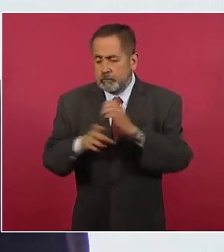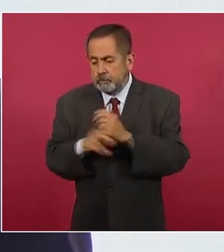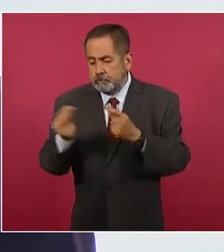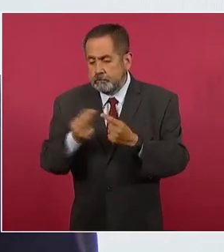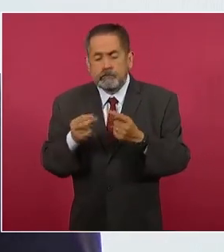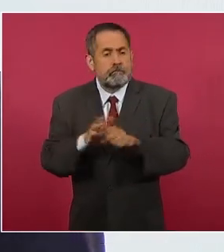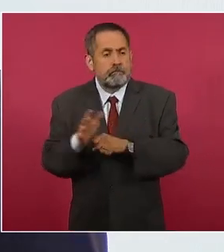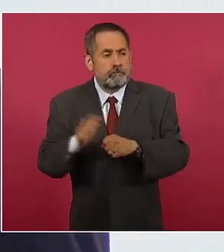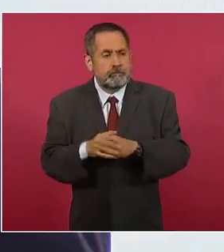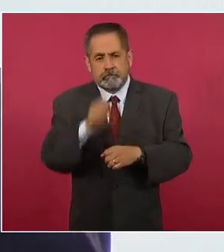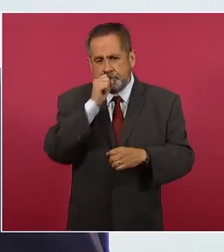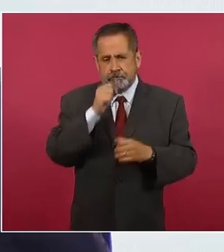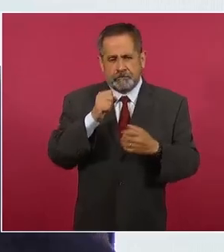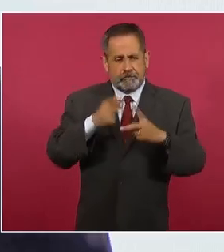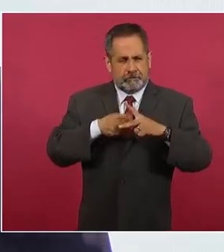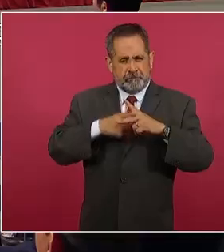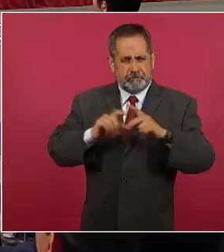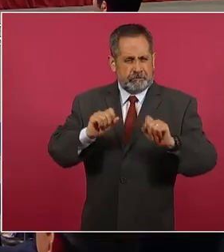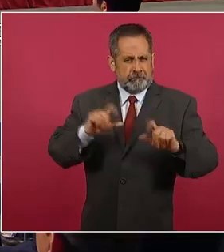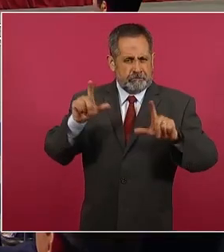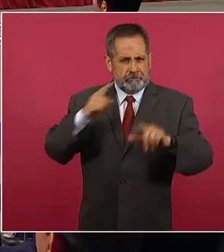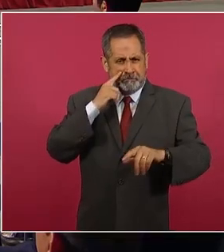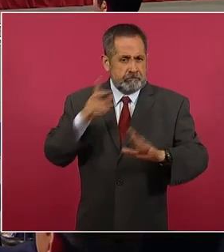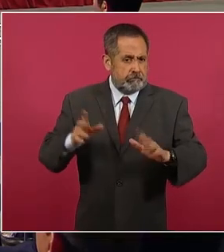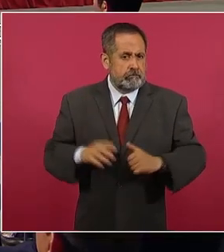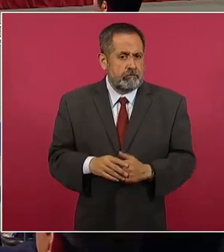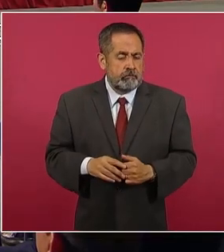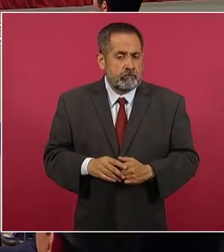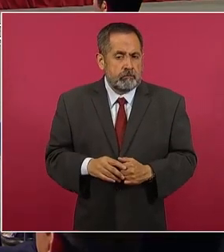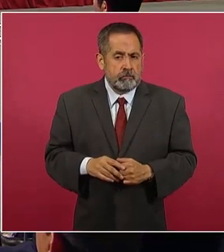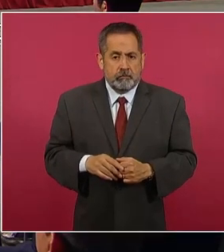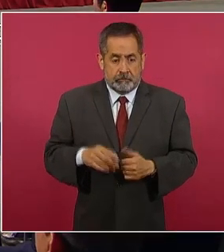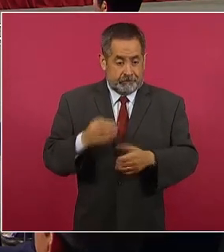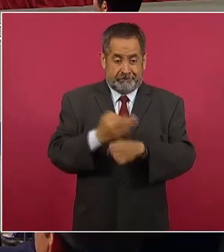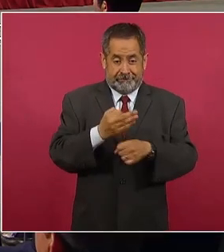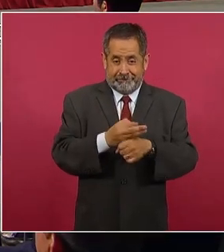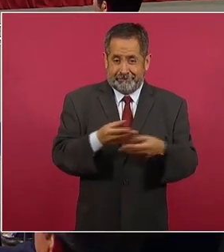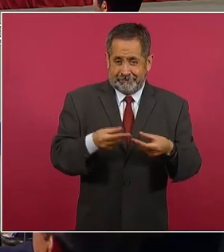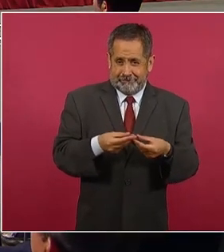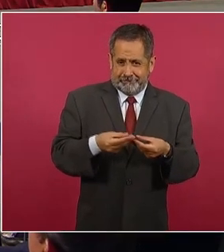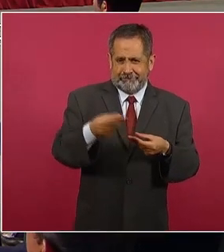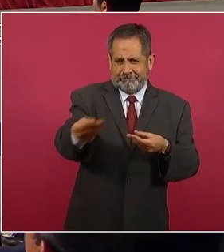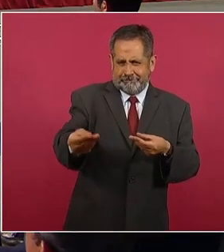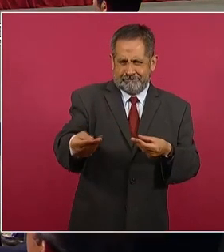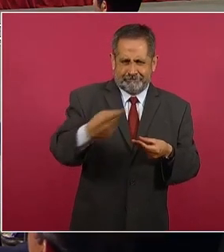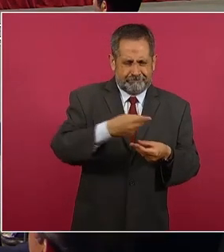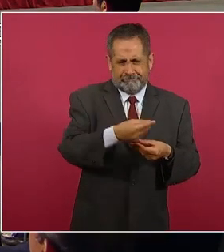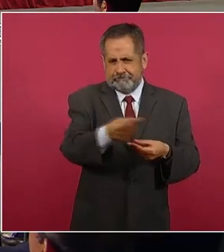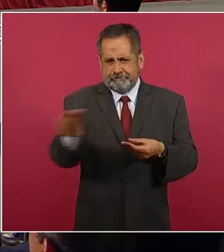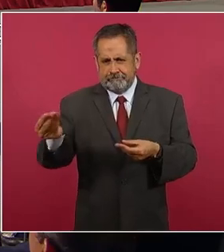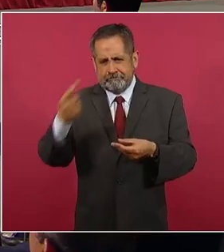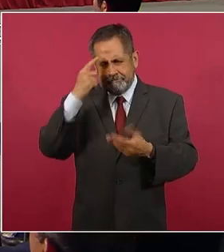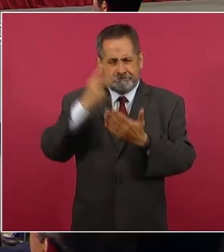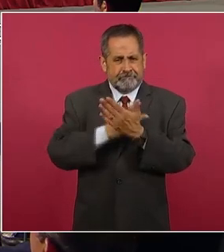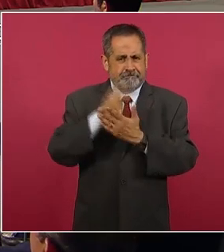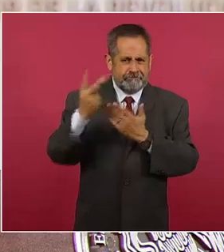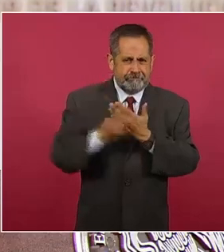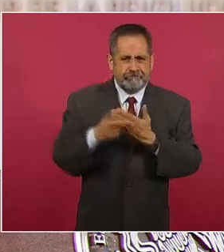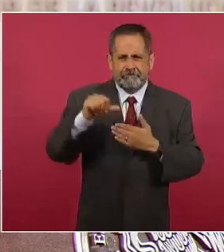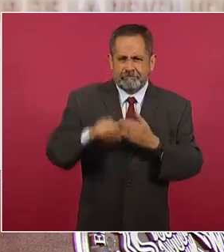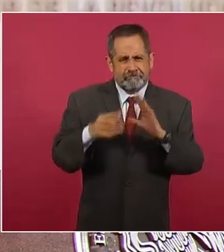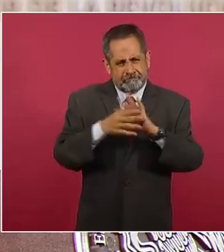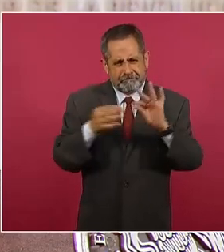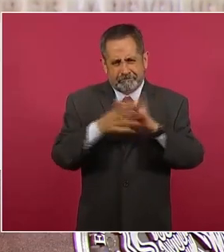mencionados aquí en esta gráfica. Todos ustedes van a tener el programa en este mismo